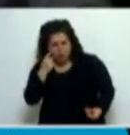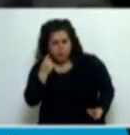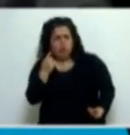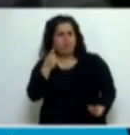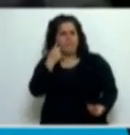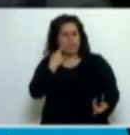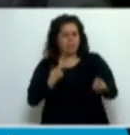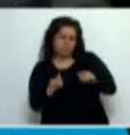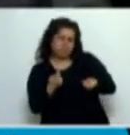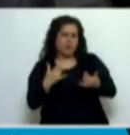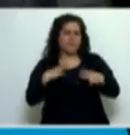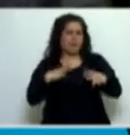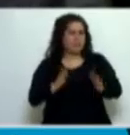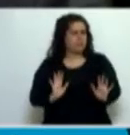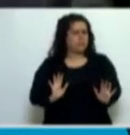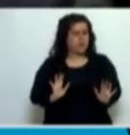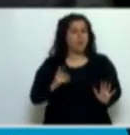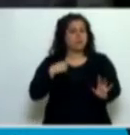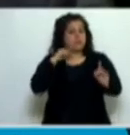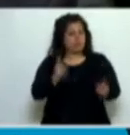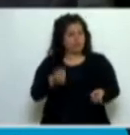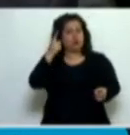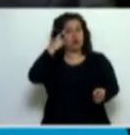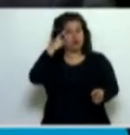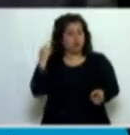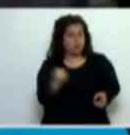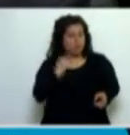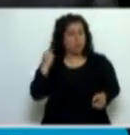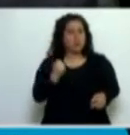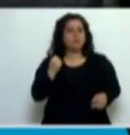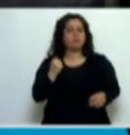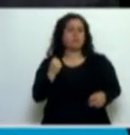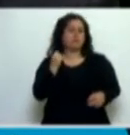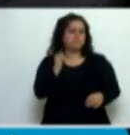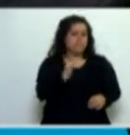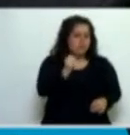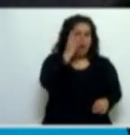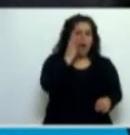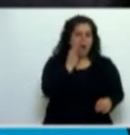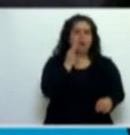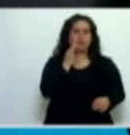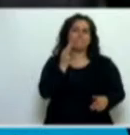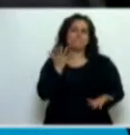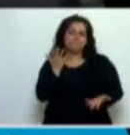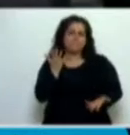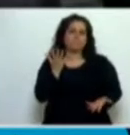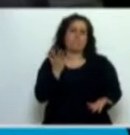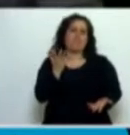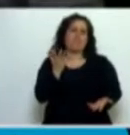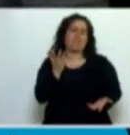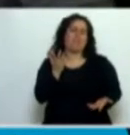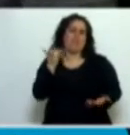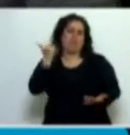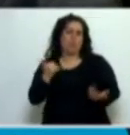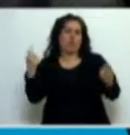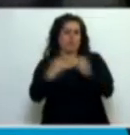Y también creo que es muy importante mencionar algo que fue motivo de discusión en